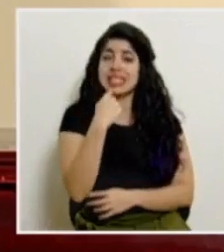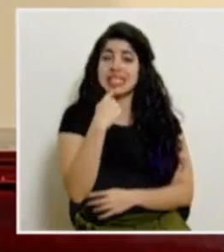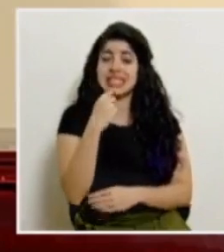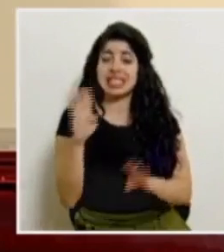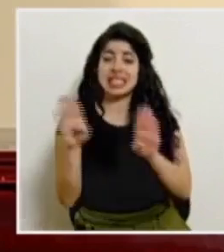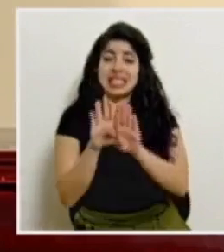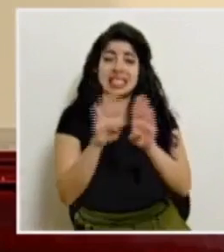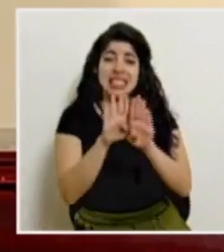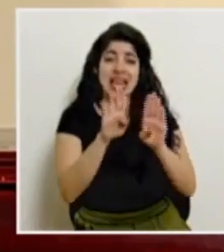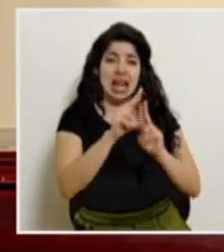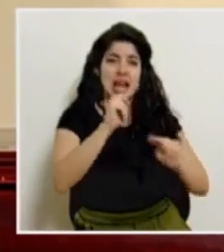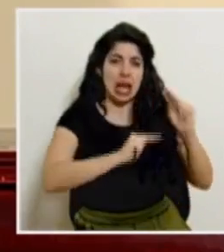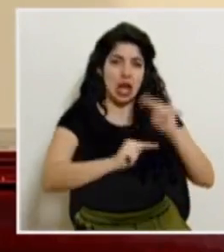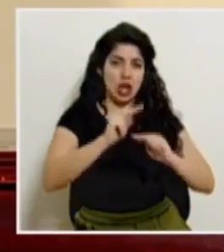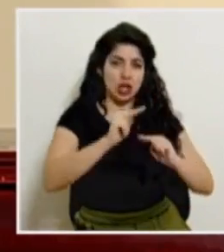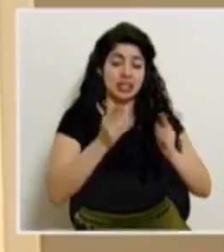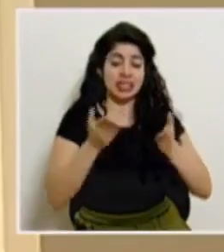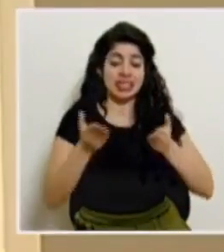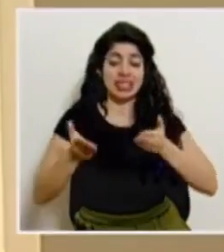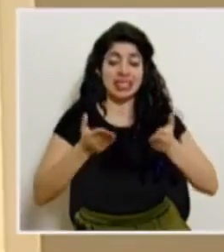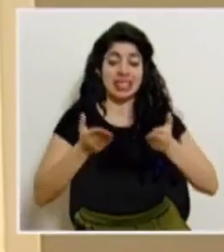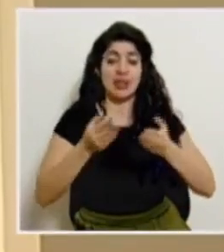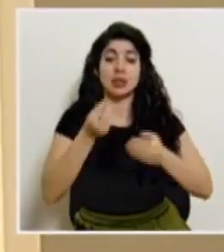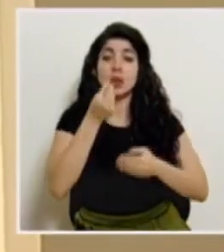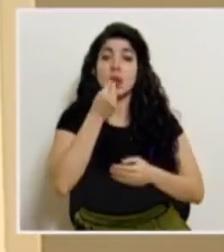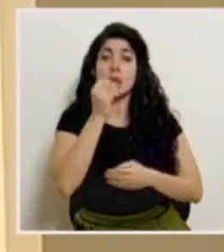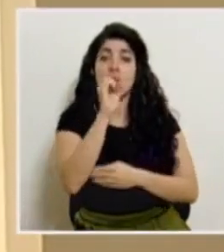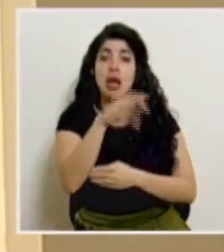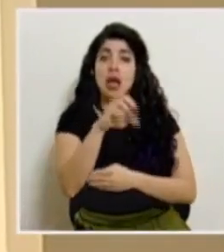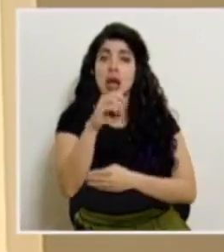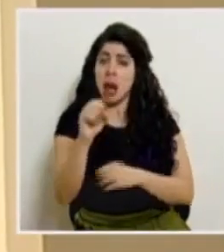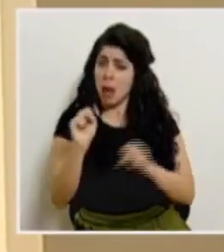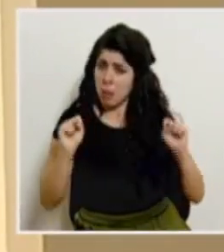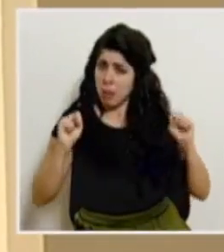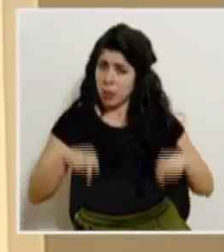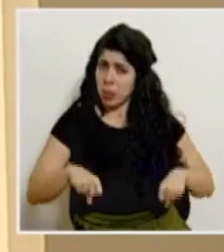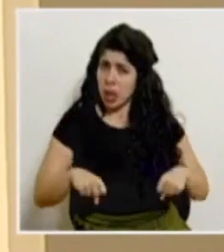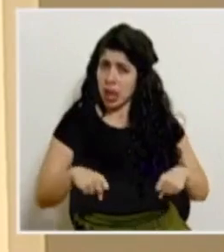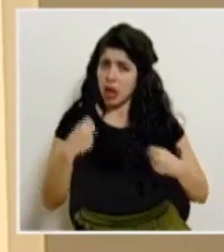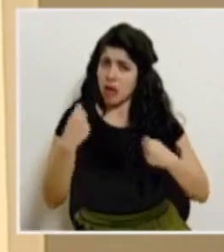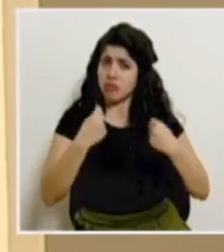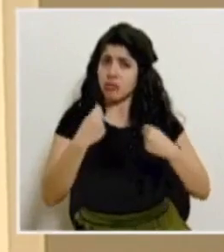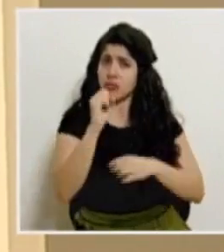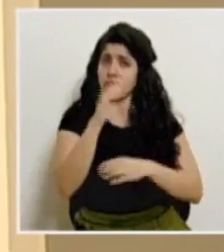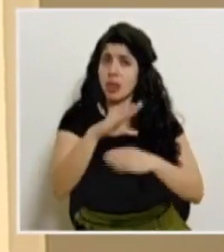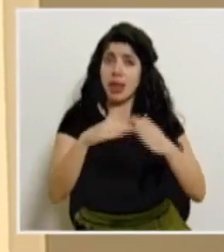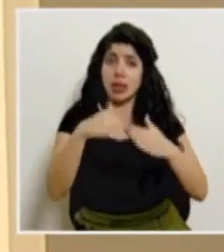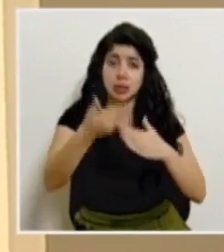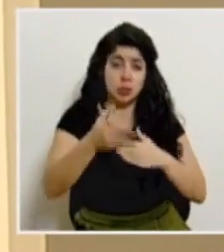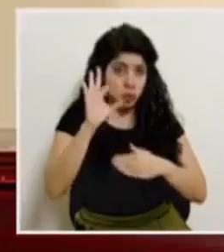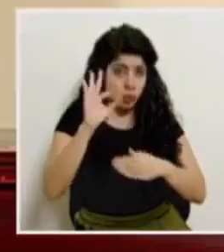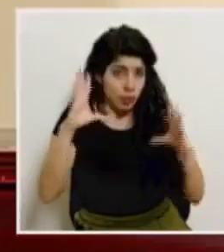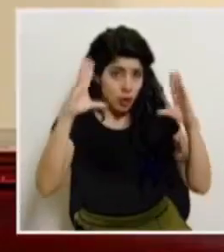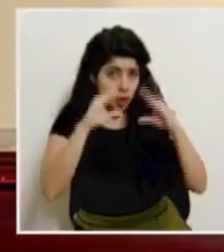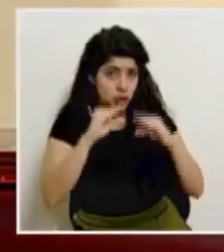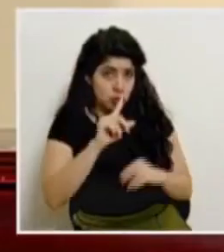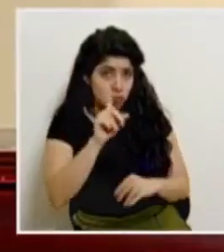cierre de comercios los servicios de entrega de comida podrían realizar entregas después de las nueve de la noche